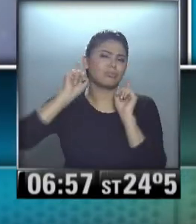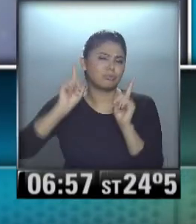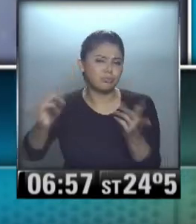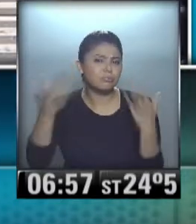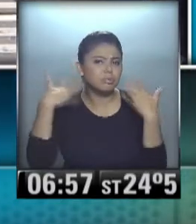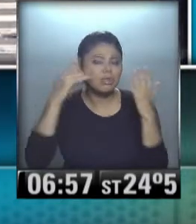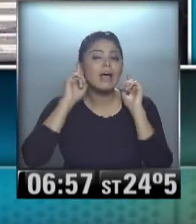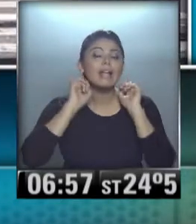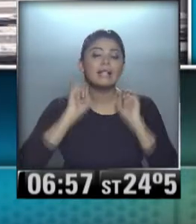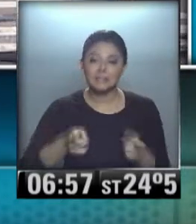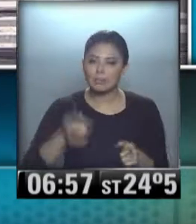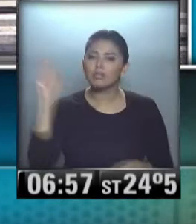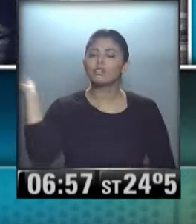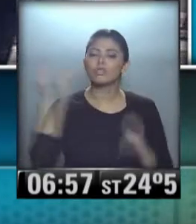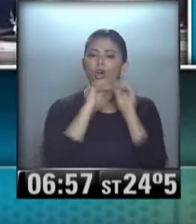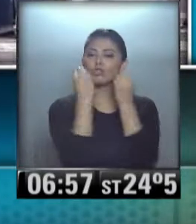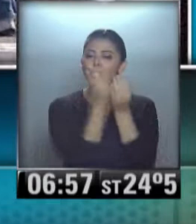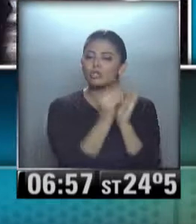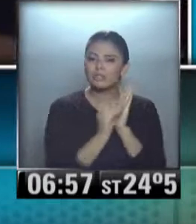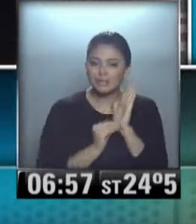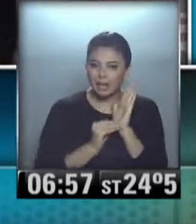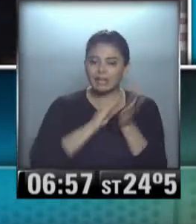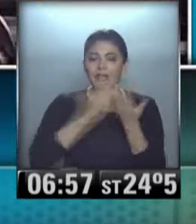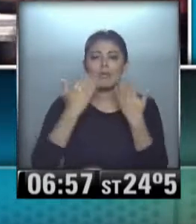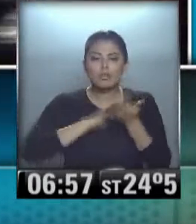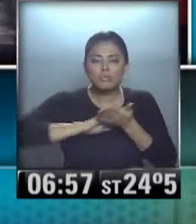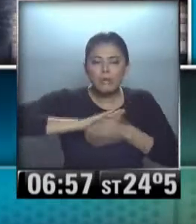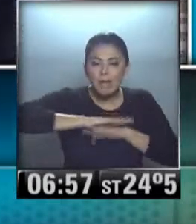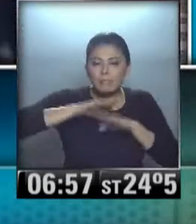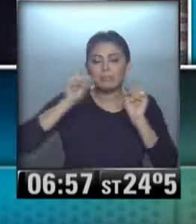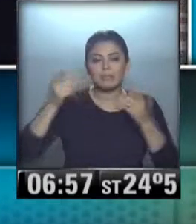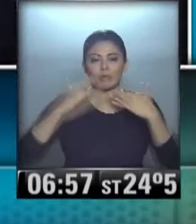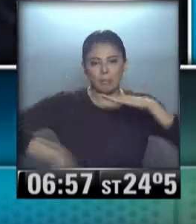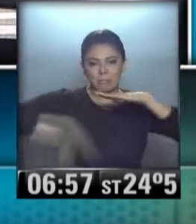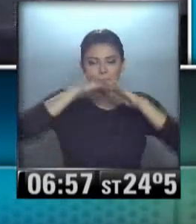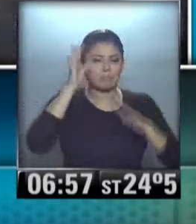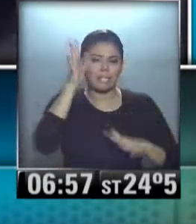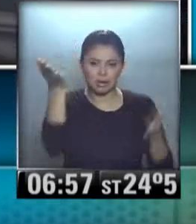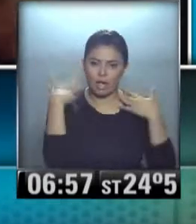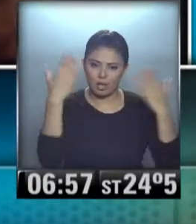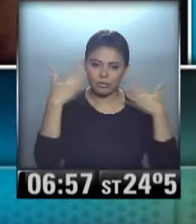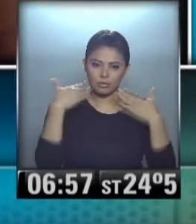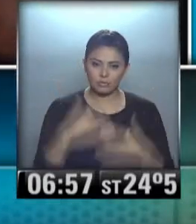además se superaron los registros de persistencia de temperaturas mínimas y máximas extremas.